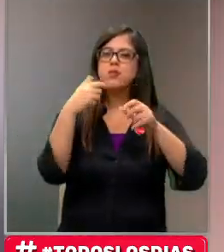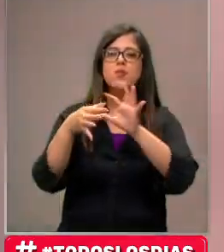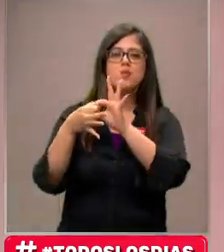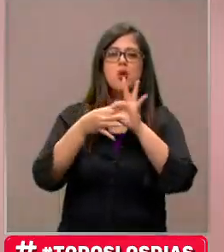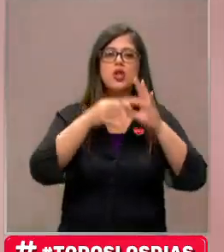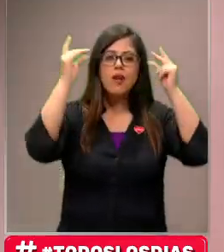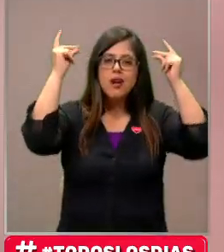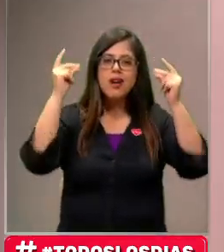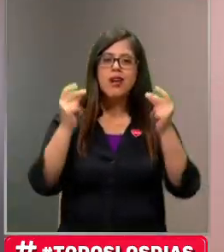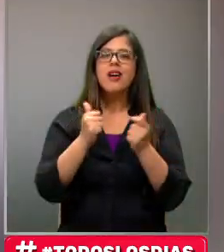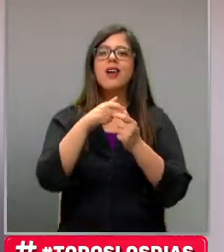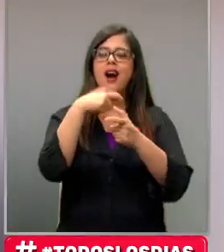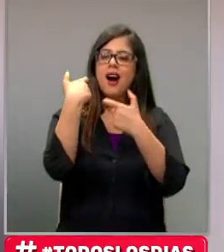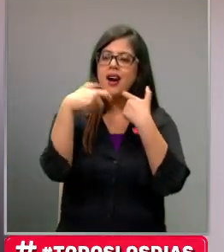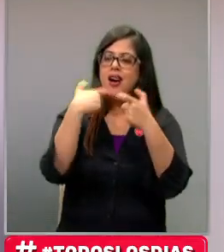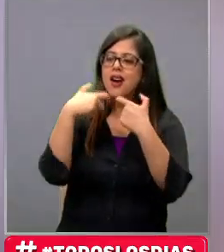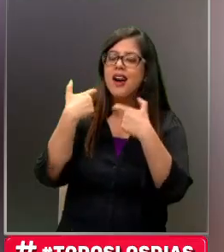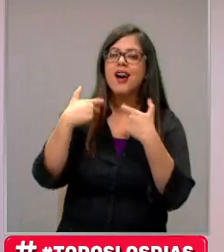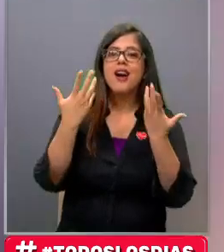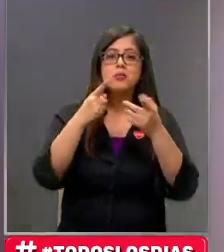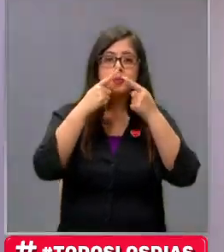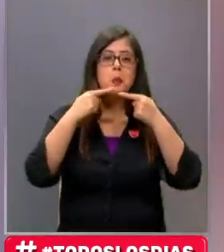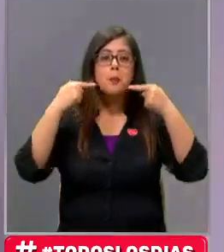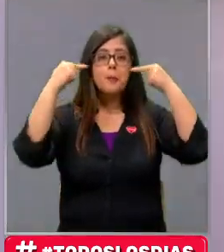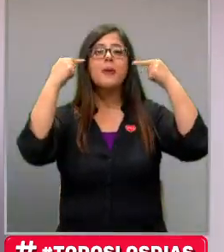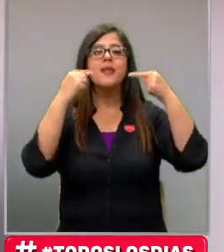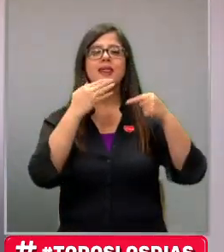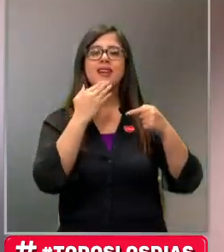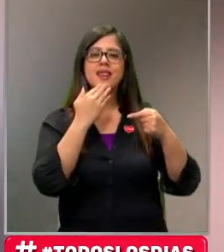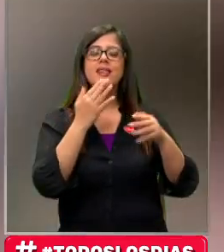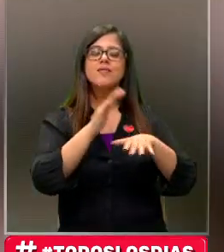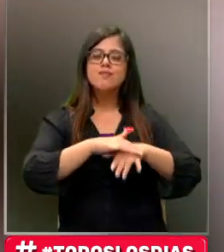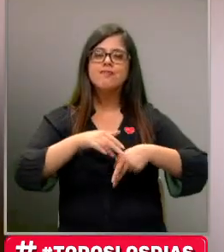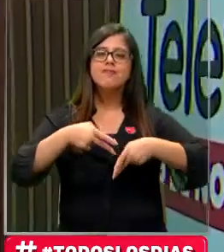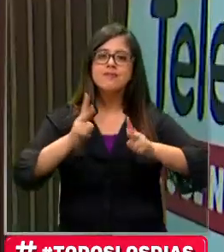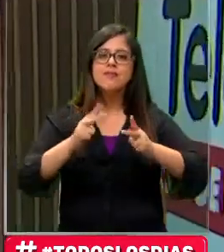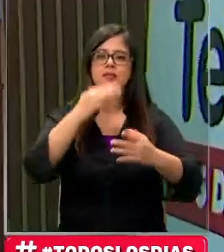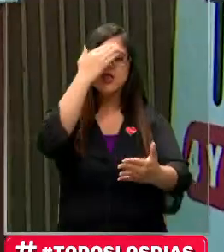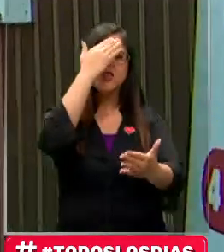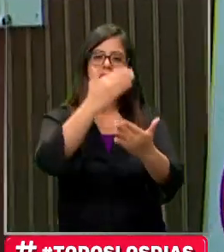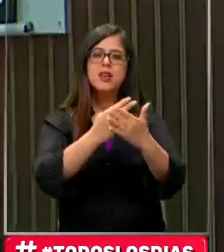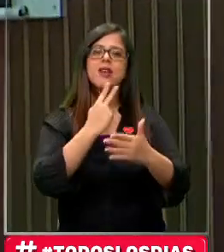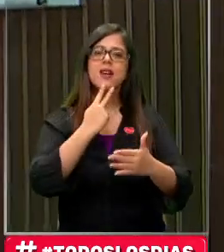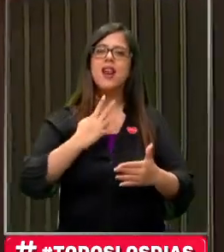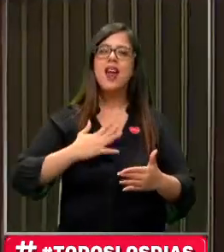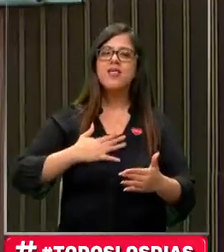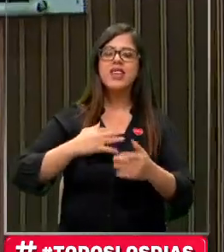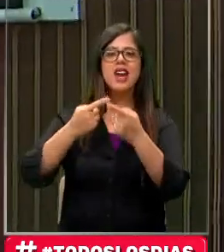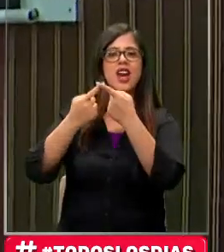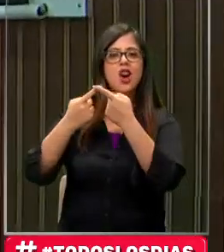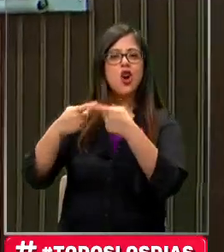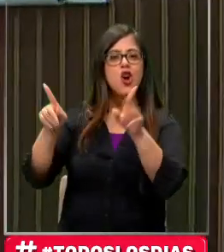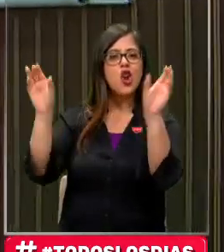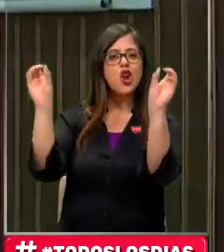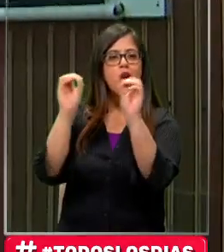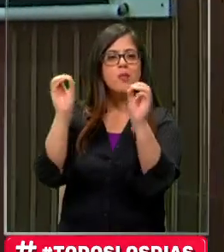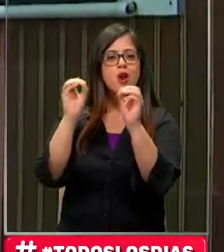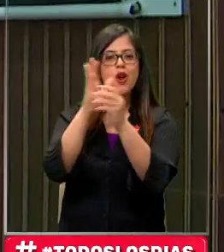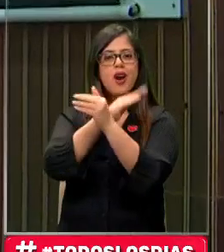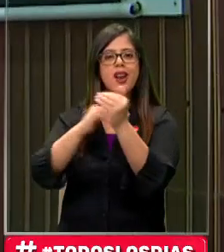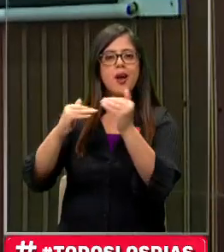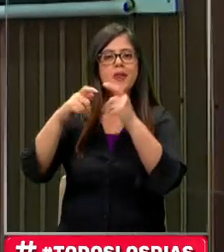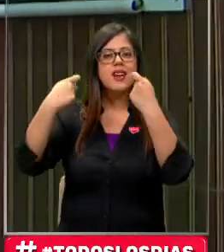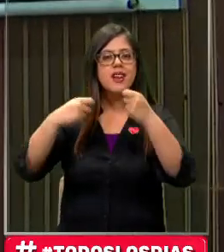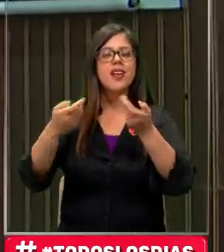talento innato para hacer reír. Sonrisas que también les ha permitido afrontar su vida con otra perspectiva. La misma que